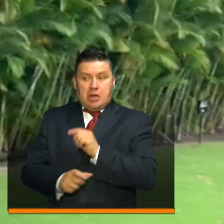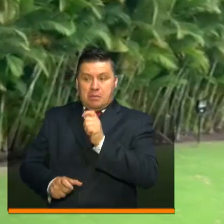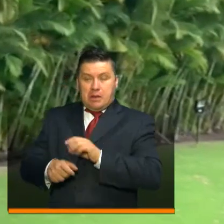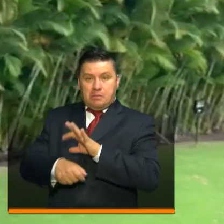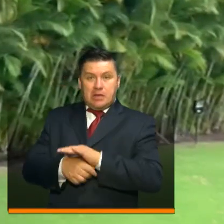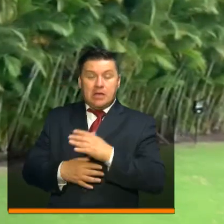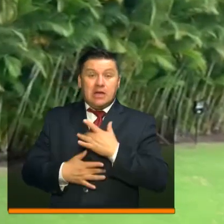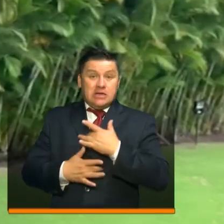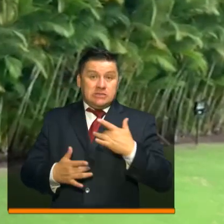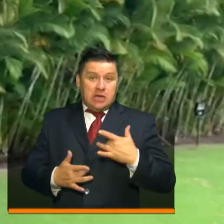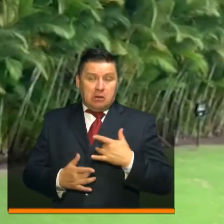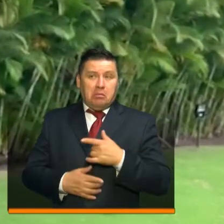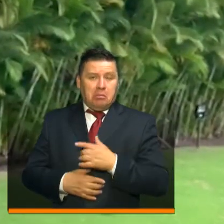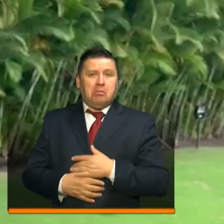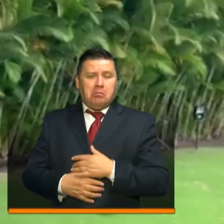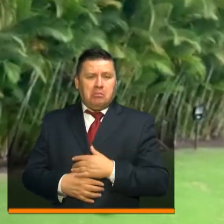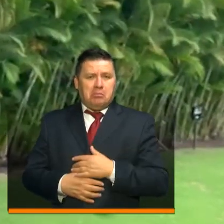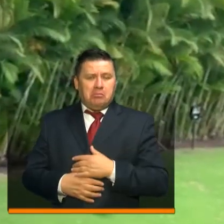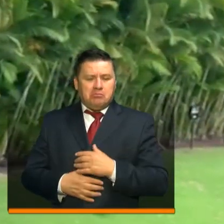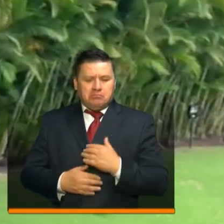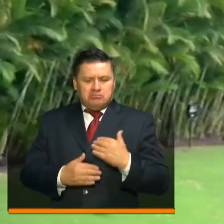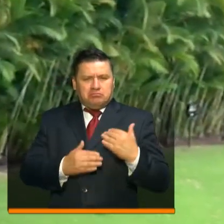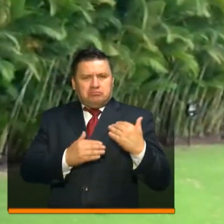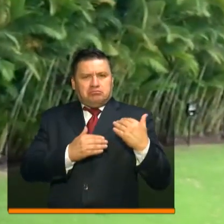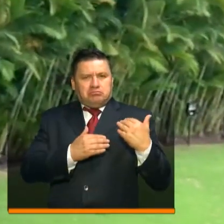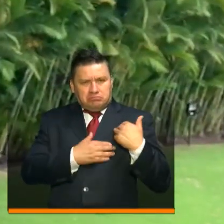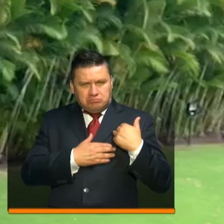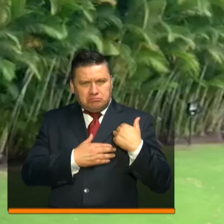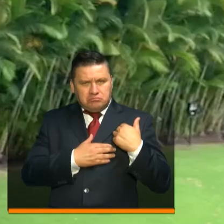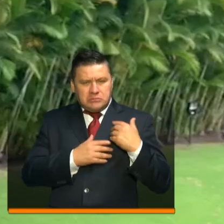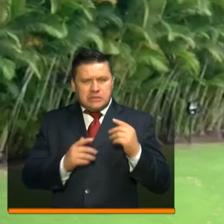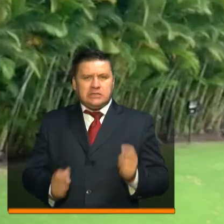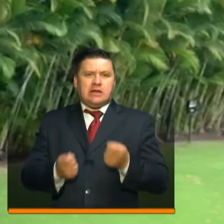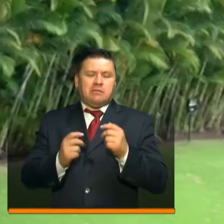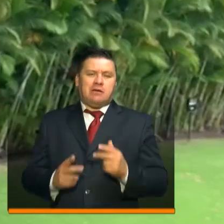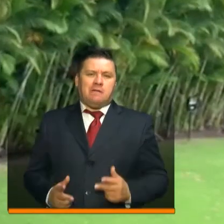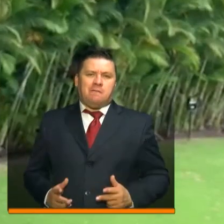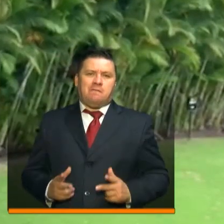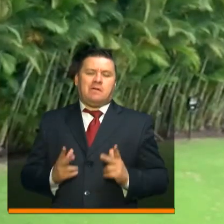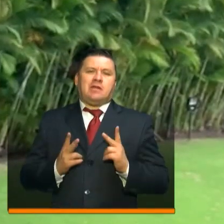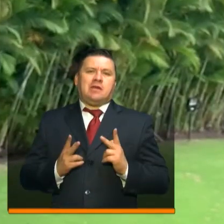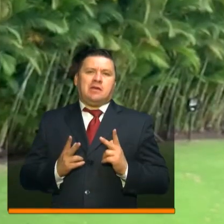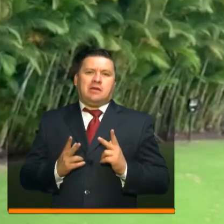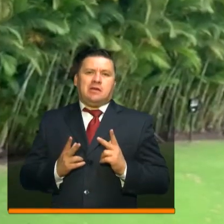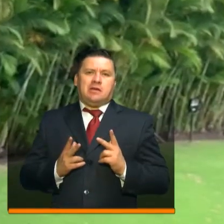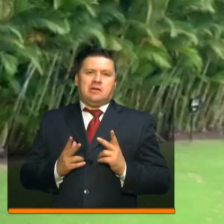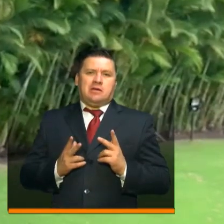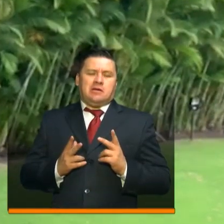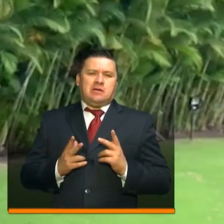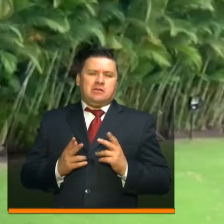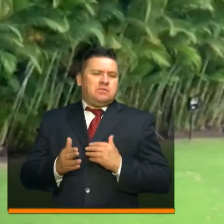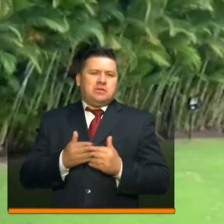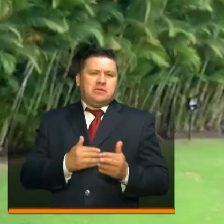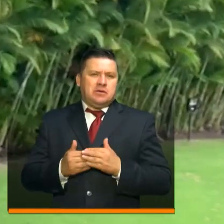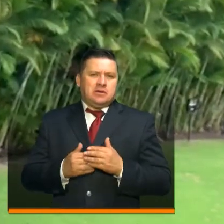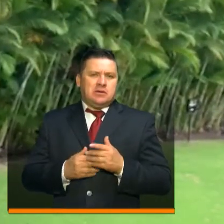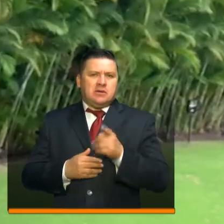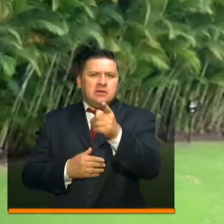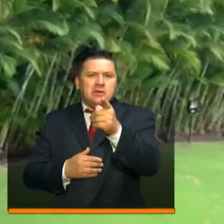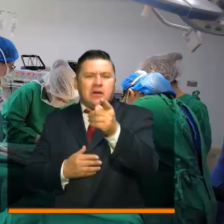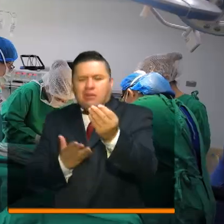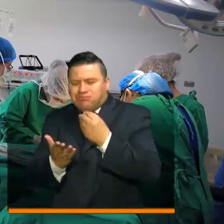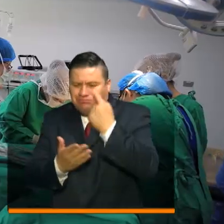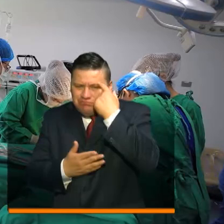personal de la salud que se ha encargado de salvar vidas a riesgo de las suyas